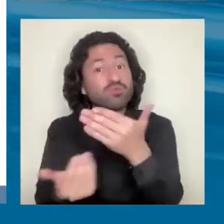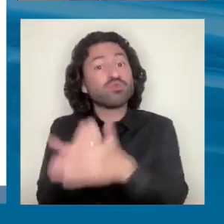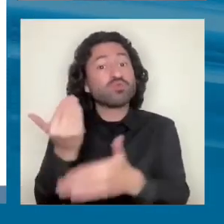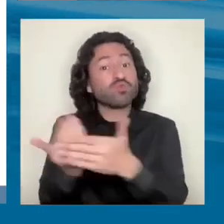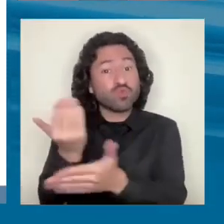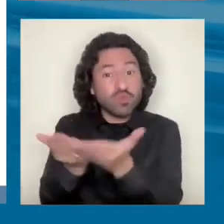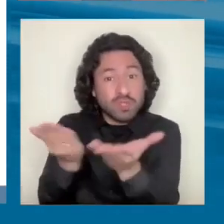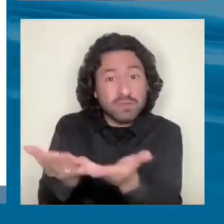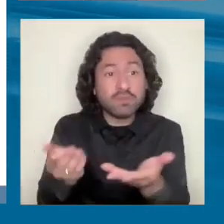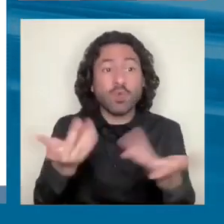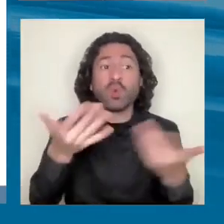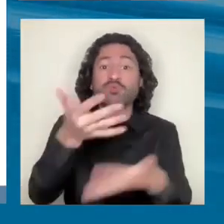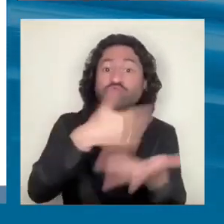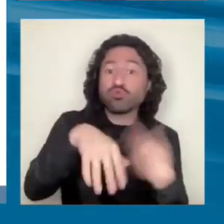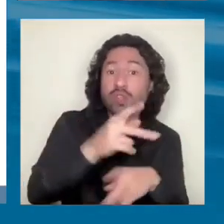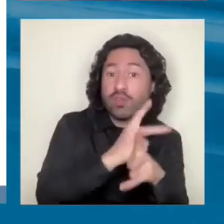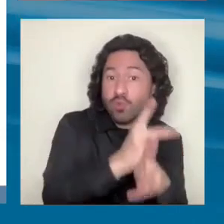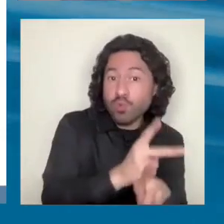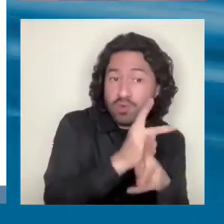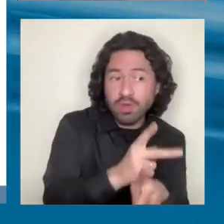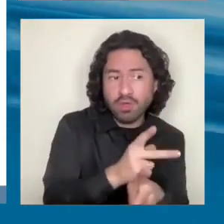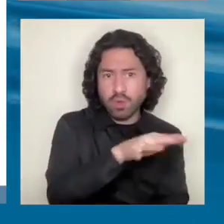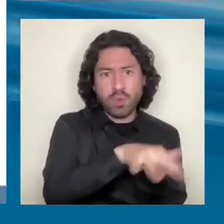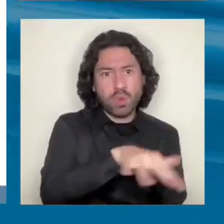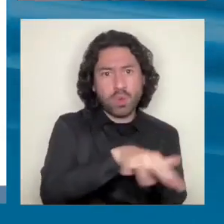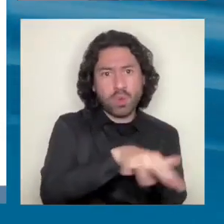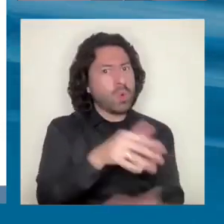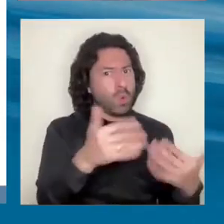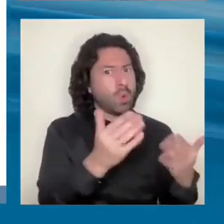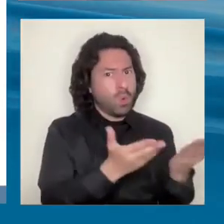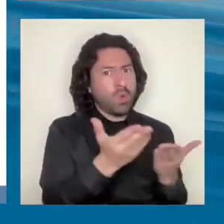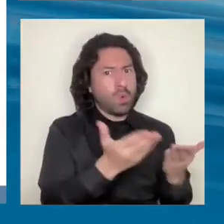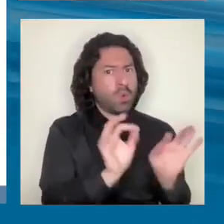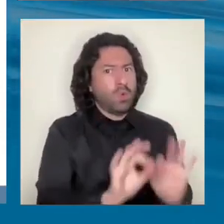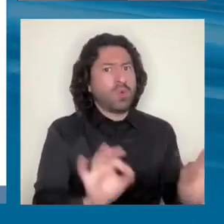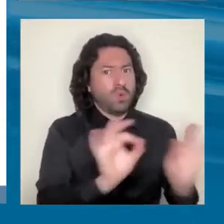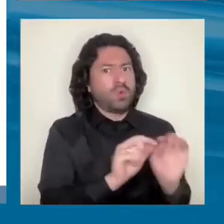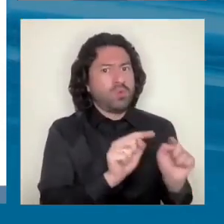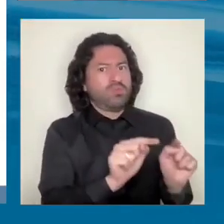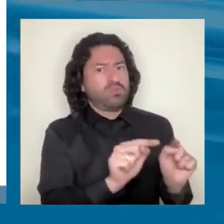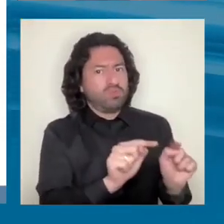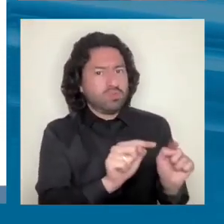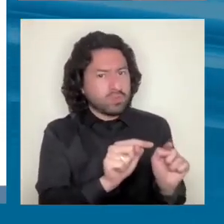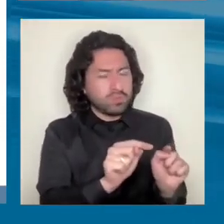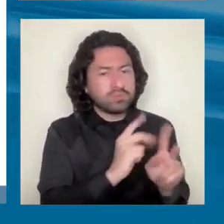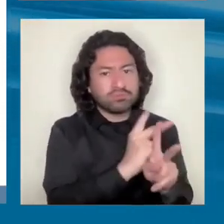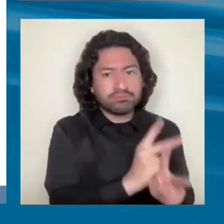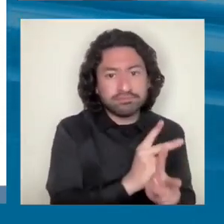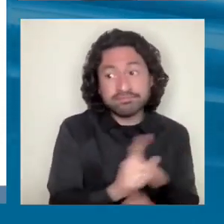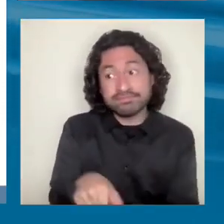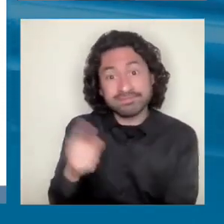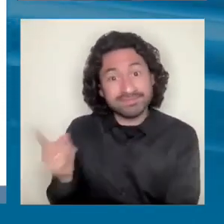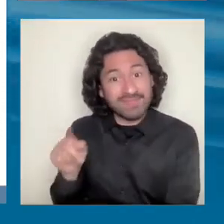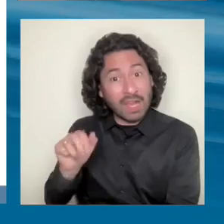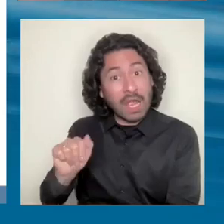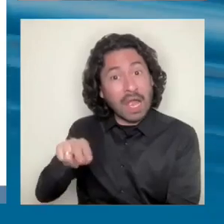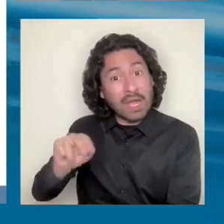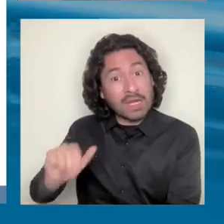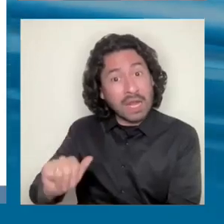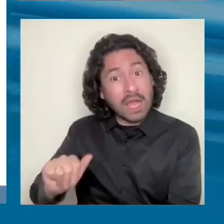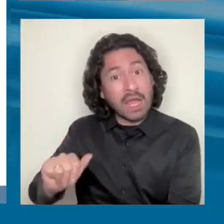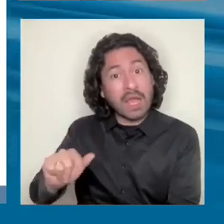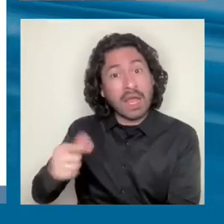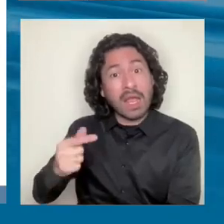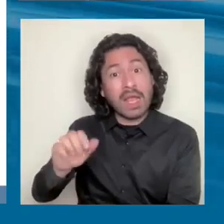sociedad del cuidado, ese es un sector de servicios importantísimo. Tenemos a Ana Guesmes, la directora de la división de